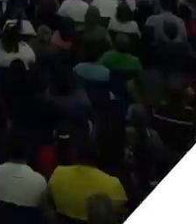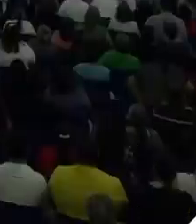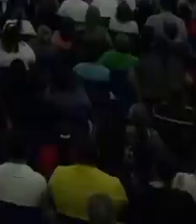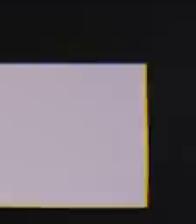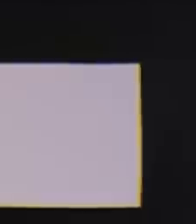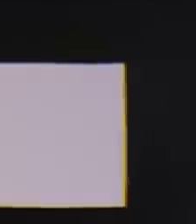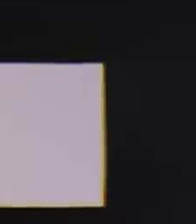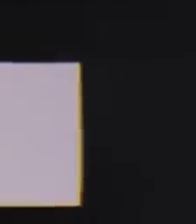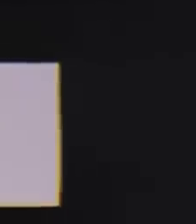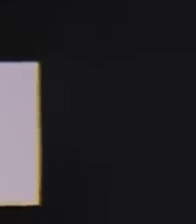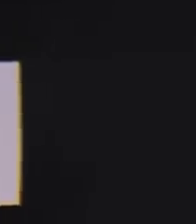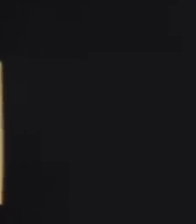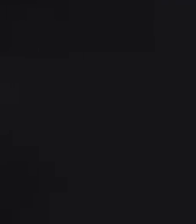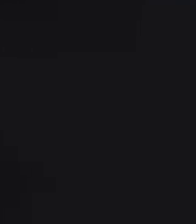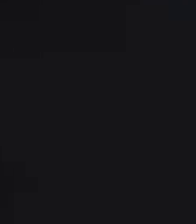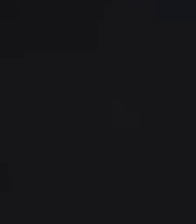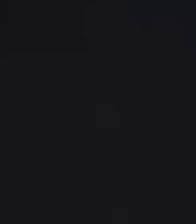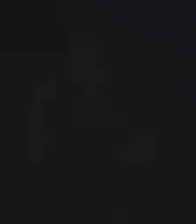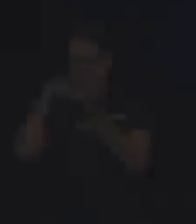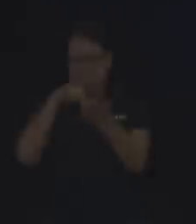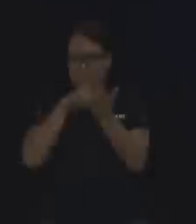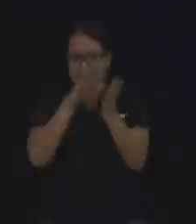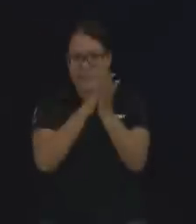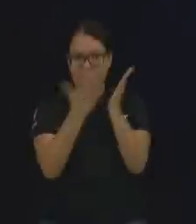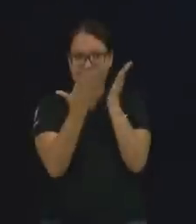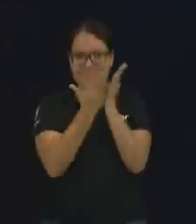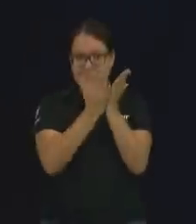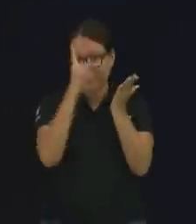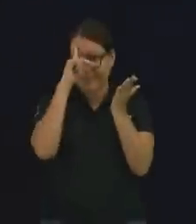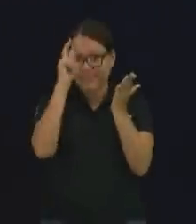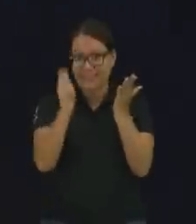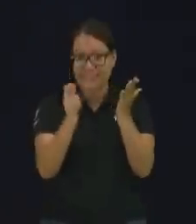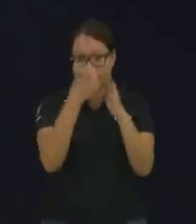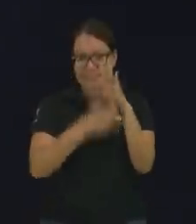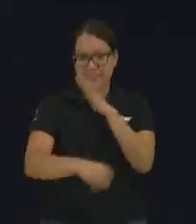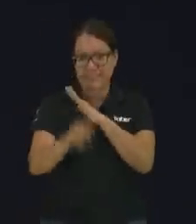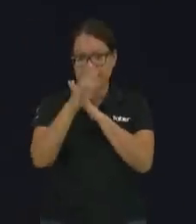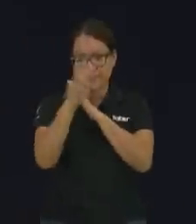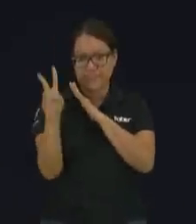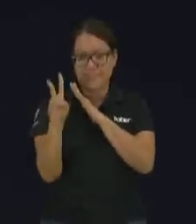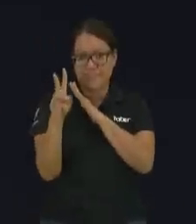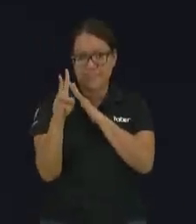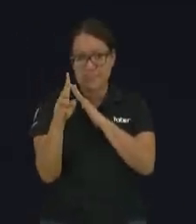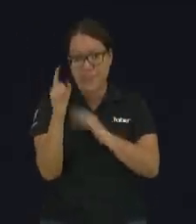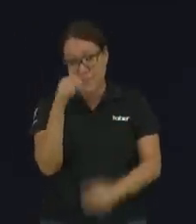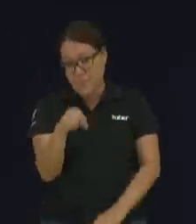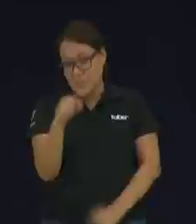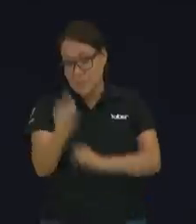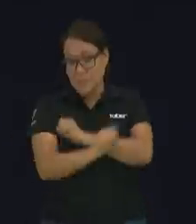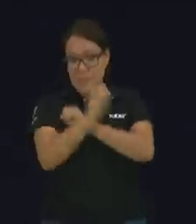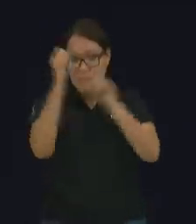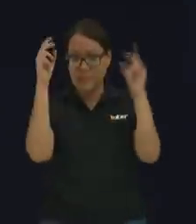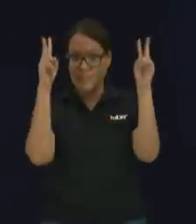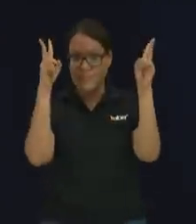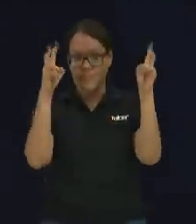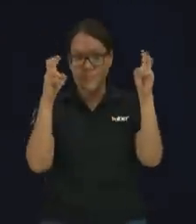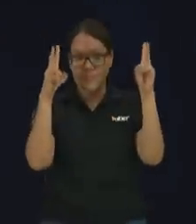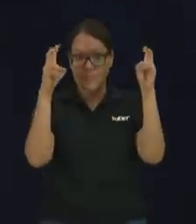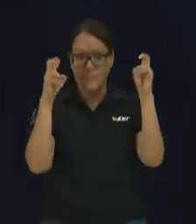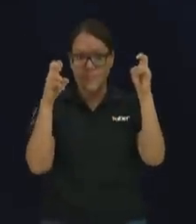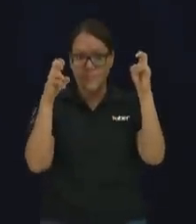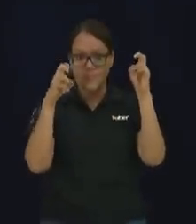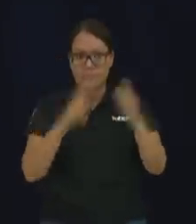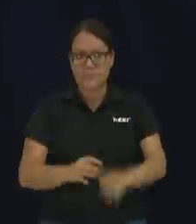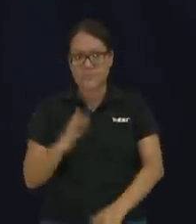Póngase de pie y abramos la Biblia en Proverbios capítulo 22 y quiero hablarle de el abecedario